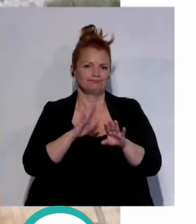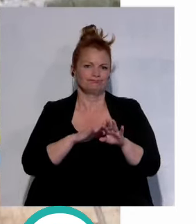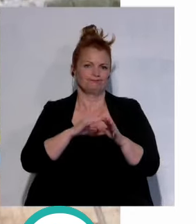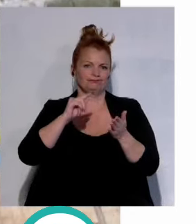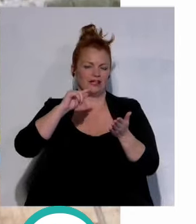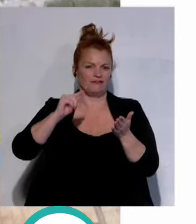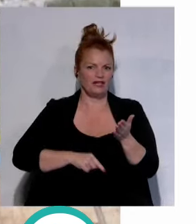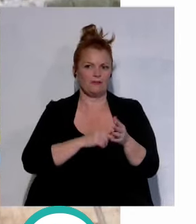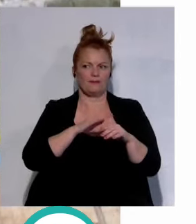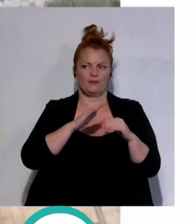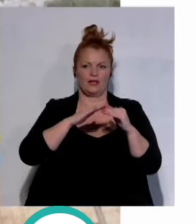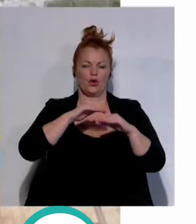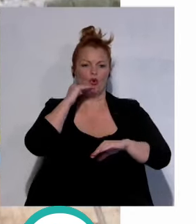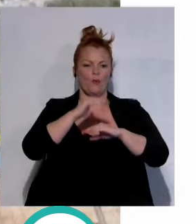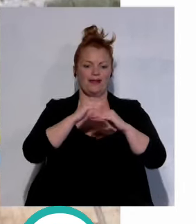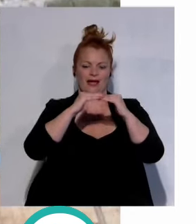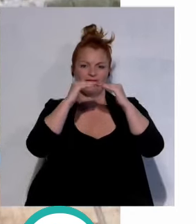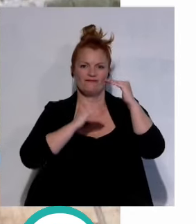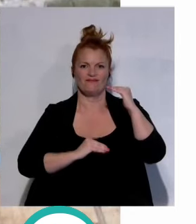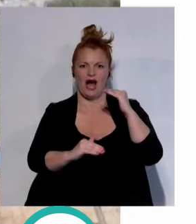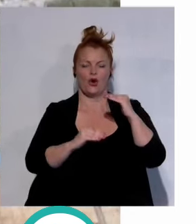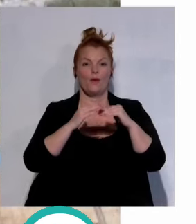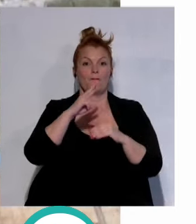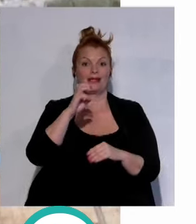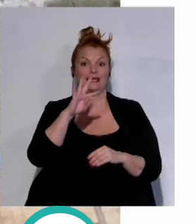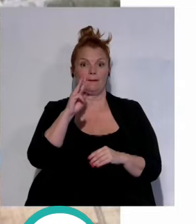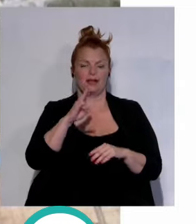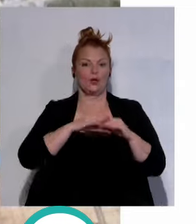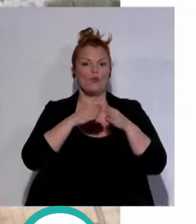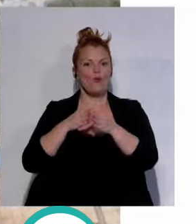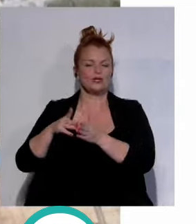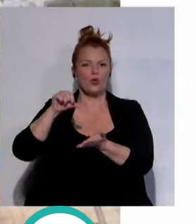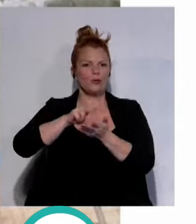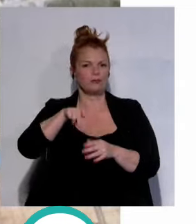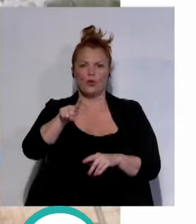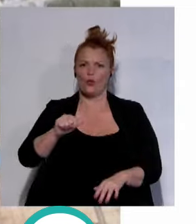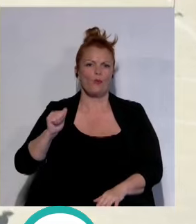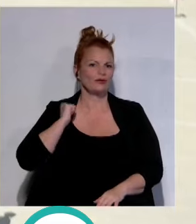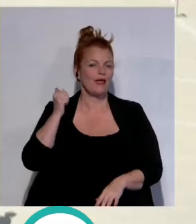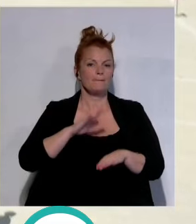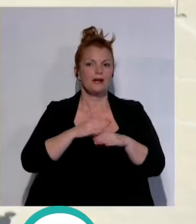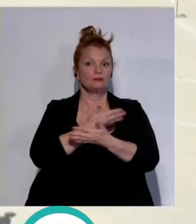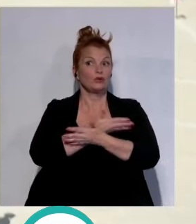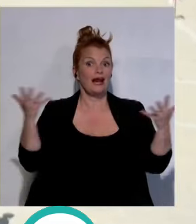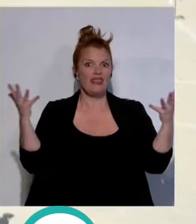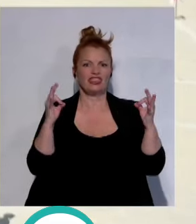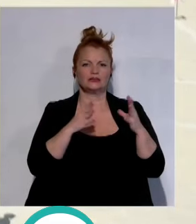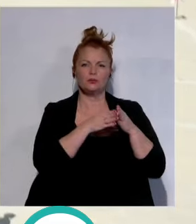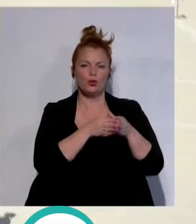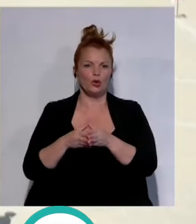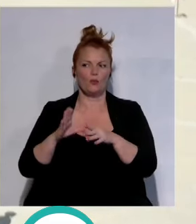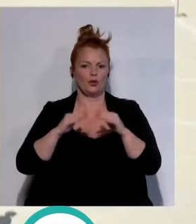completa el espacio del bajo de la cabezuela para PTP el muelle de la capital supone una oportunidad para que los grandes buques puedan